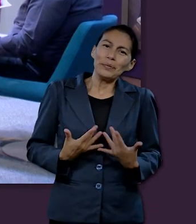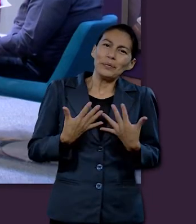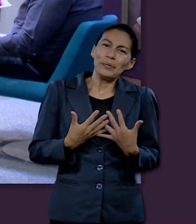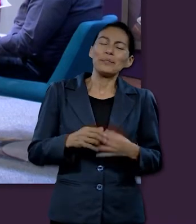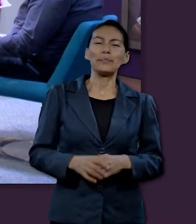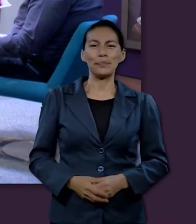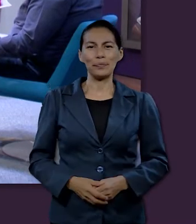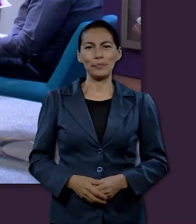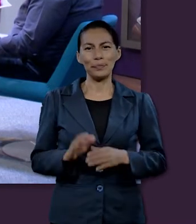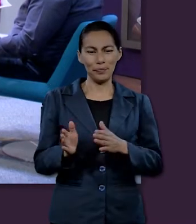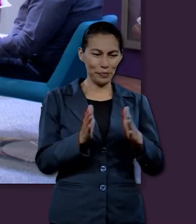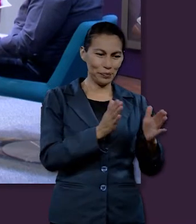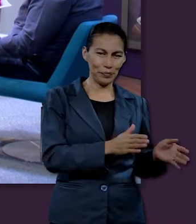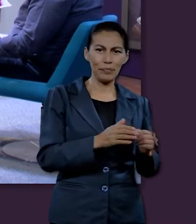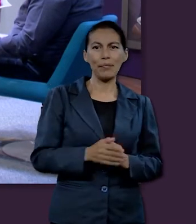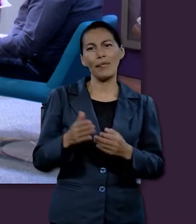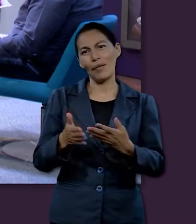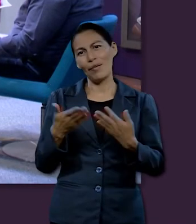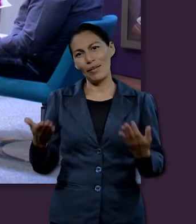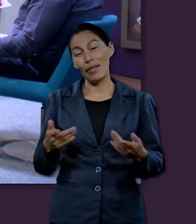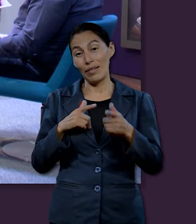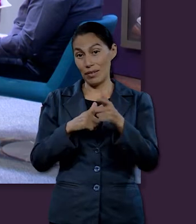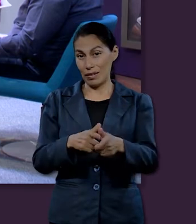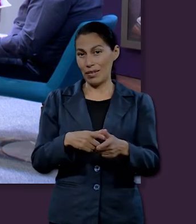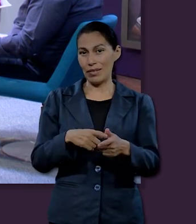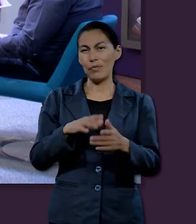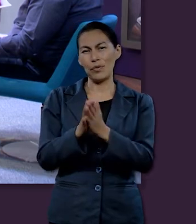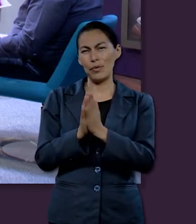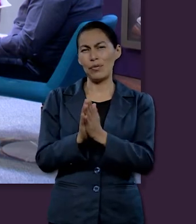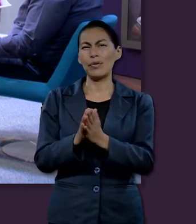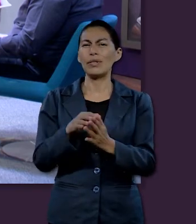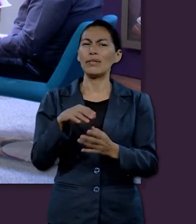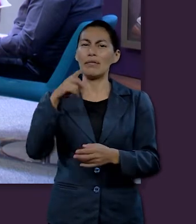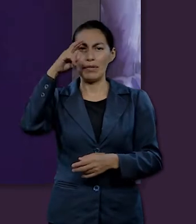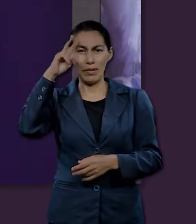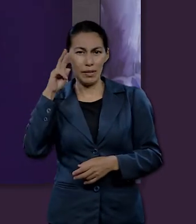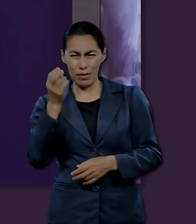bien, entonces para continuar con la lección le voy a pedir a Valeria si nos dirige en oración.